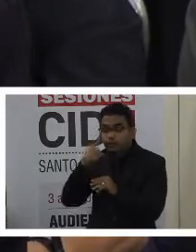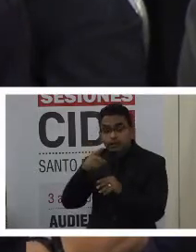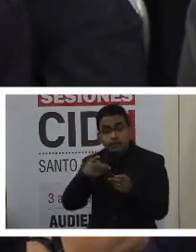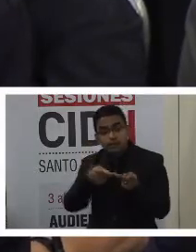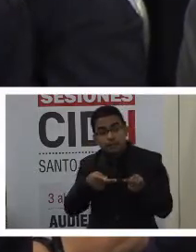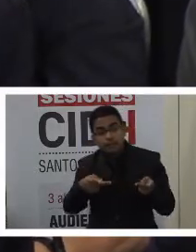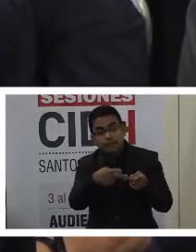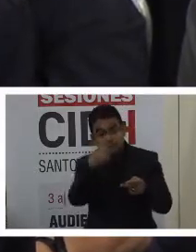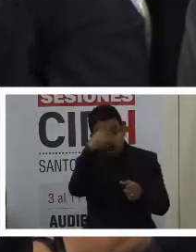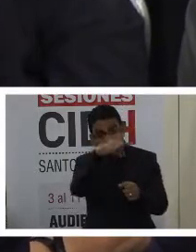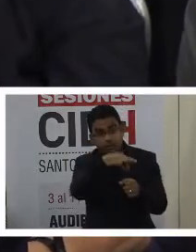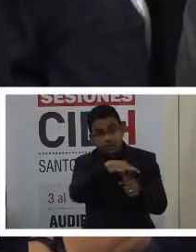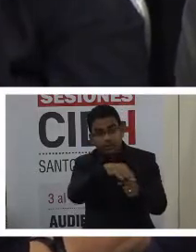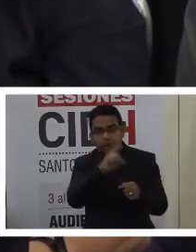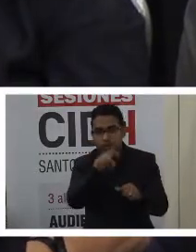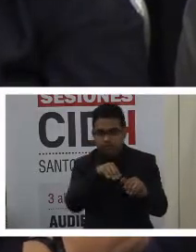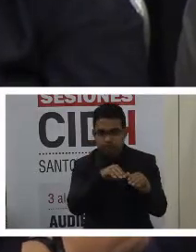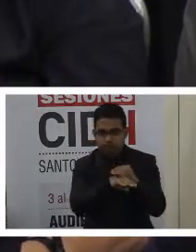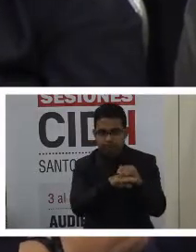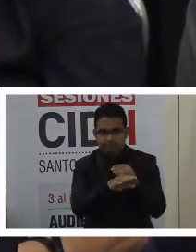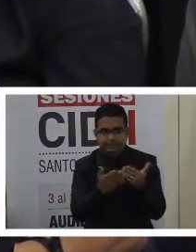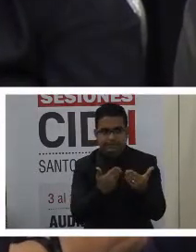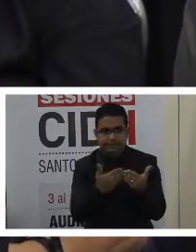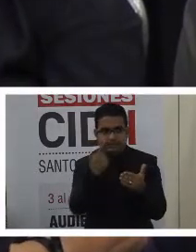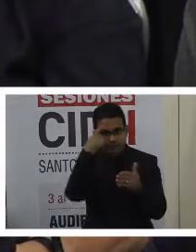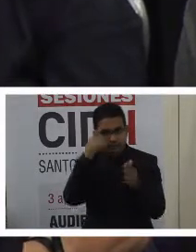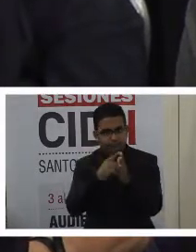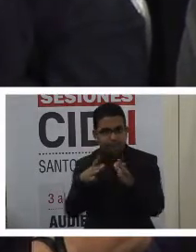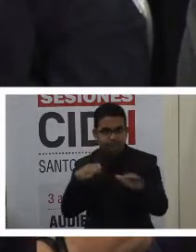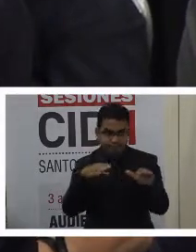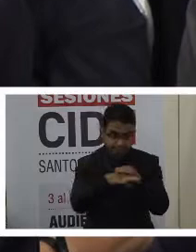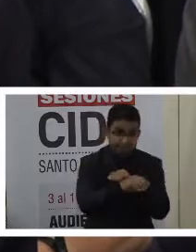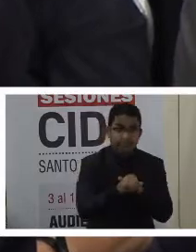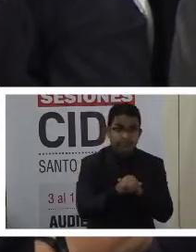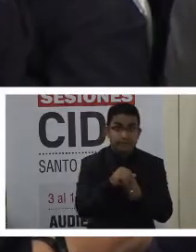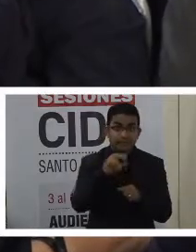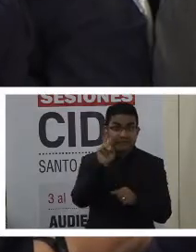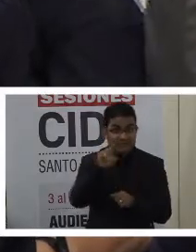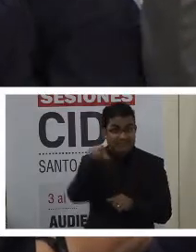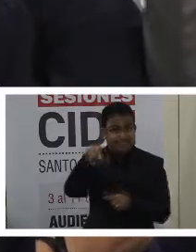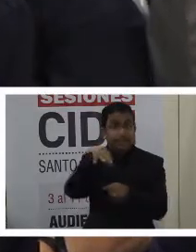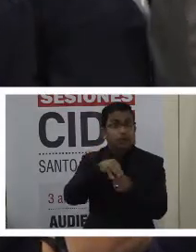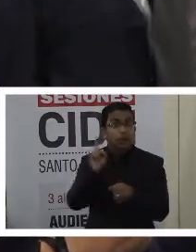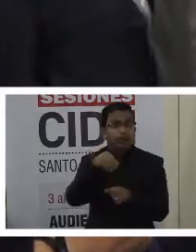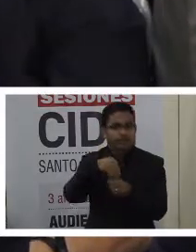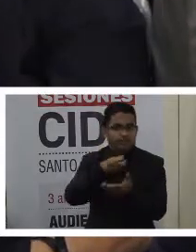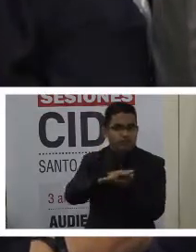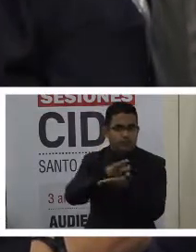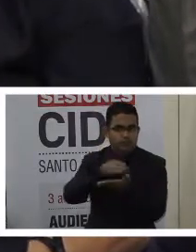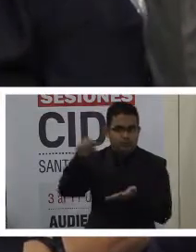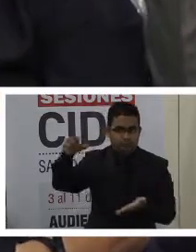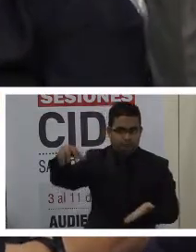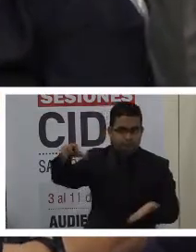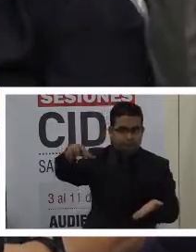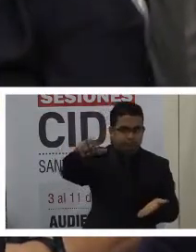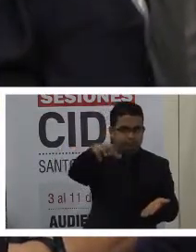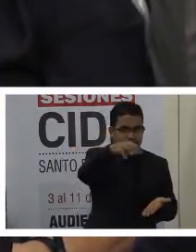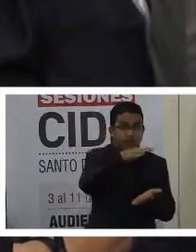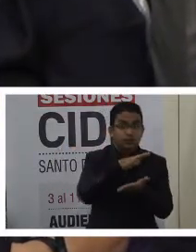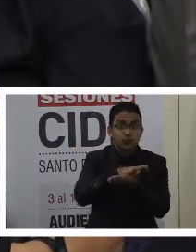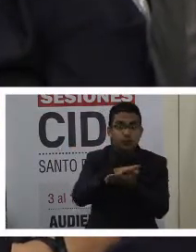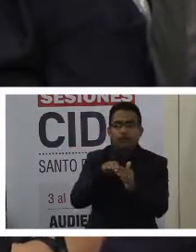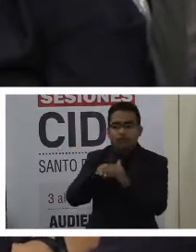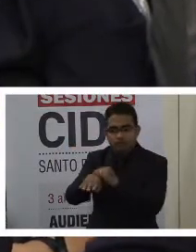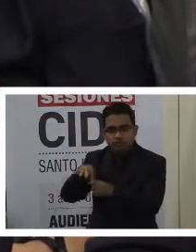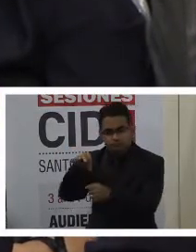sean accesibles para las personas con discapacidad. En Venezuela se vota en las escuelas, en las escuelas de